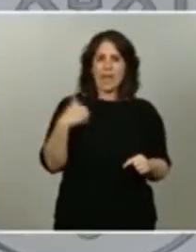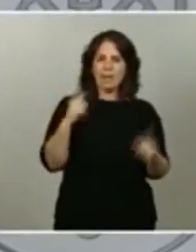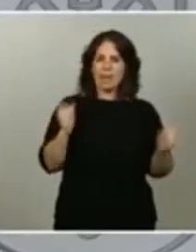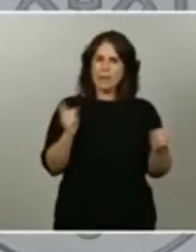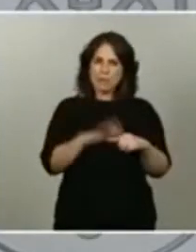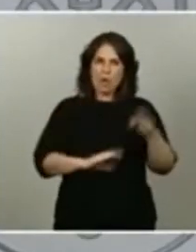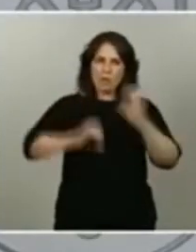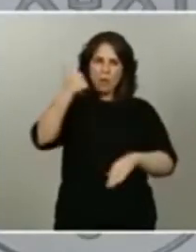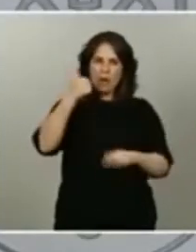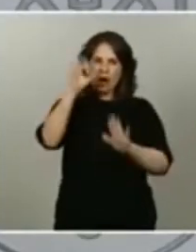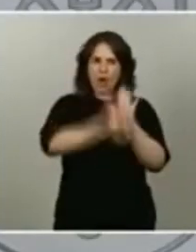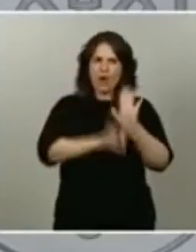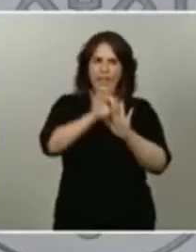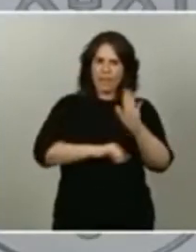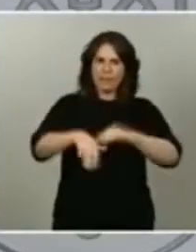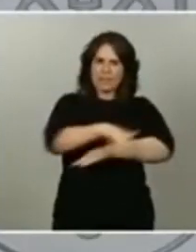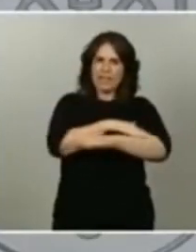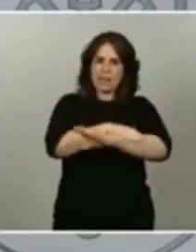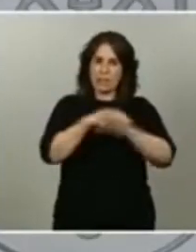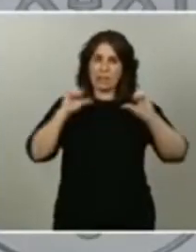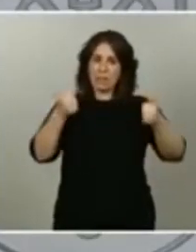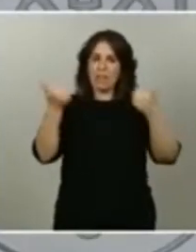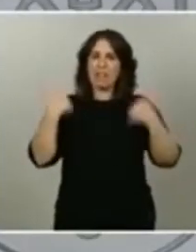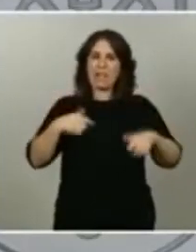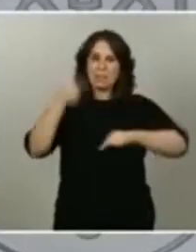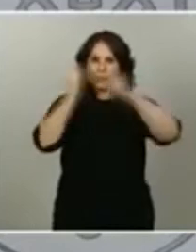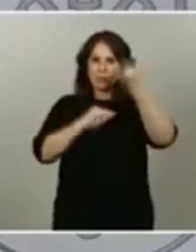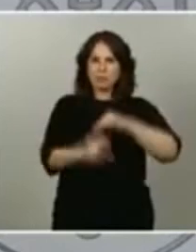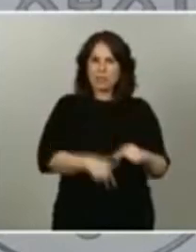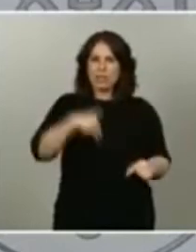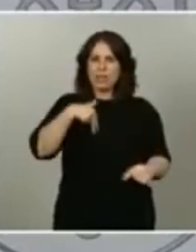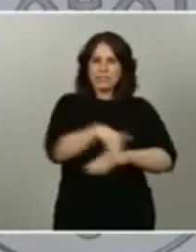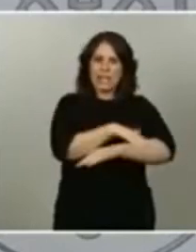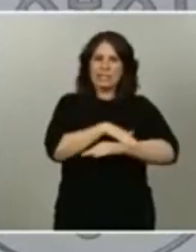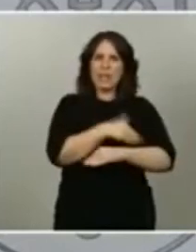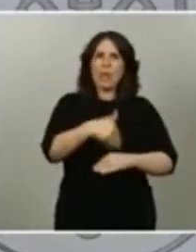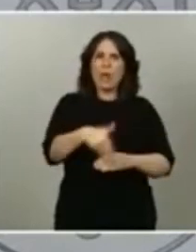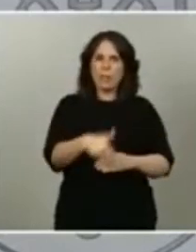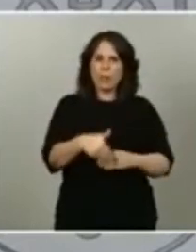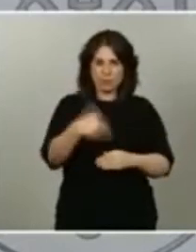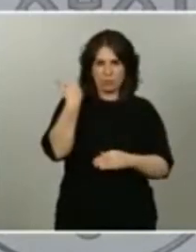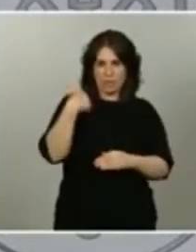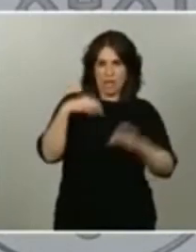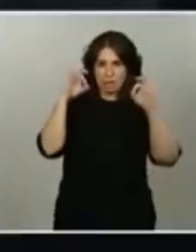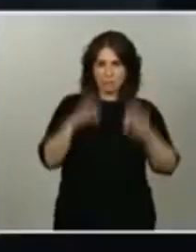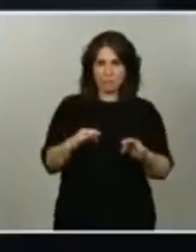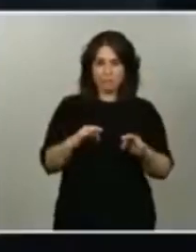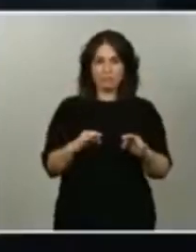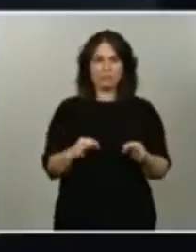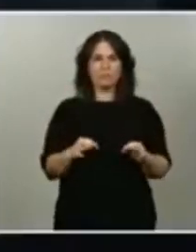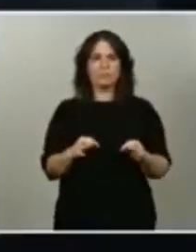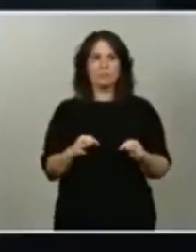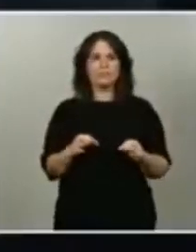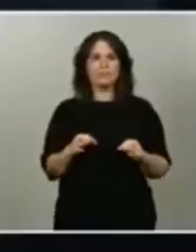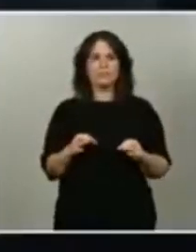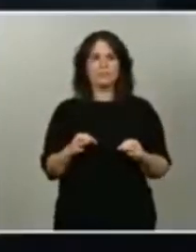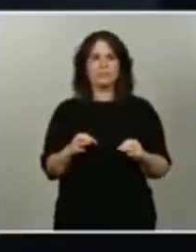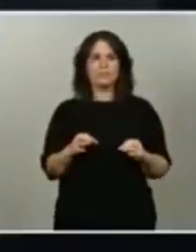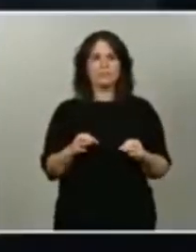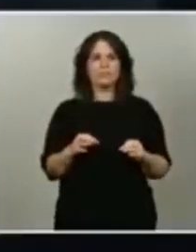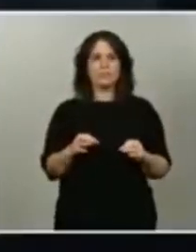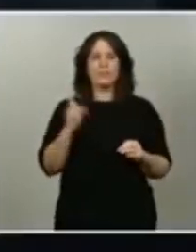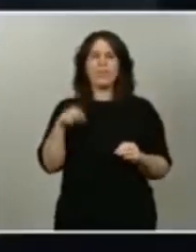la tramitación de los presupuestos generales del Estado. Y en relación con esto, dado que dependen del apoyo de Esquerra o